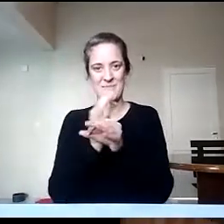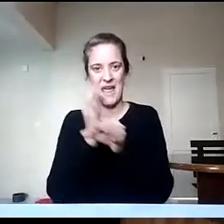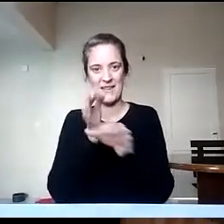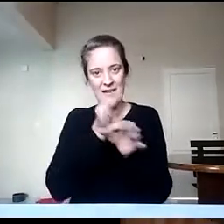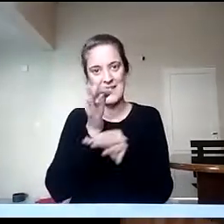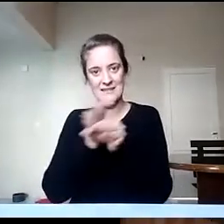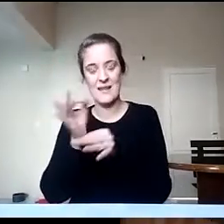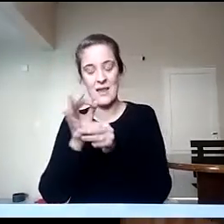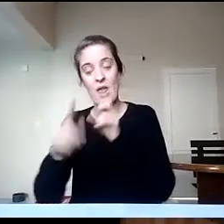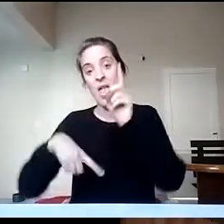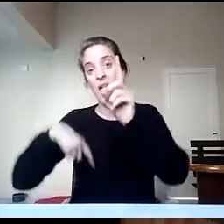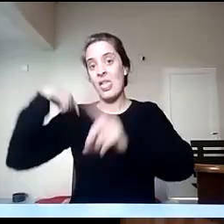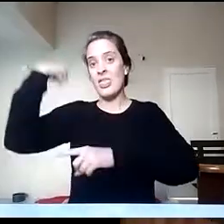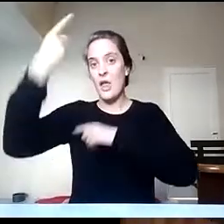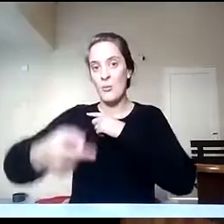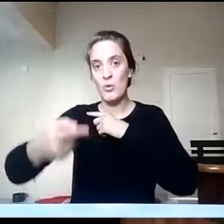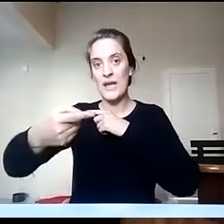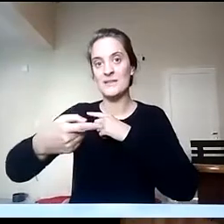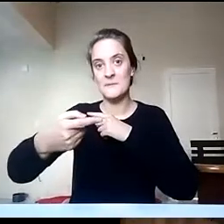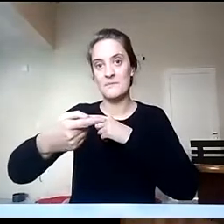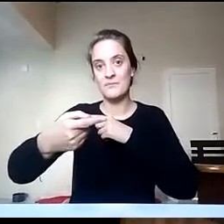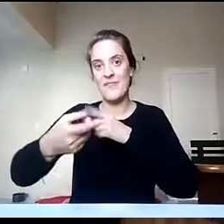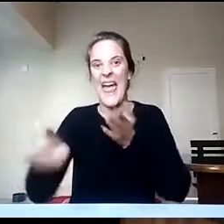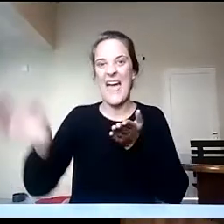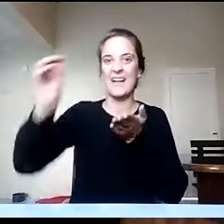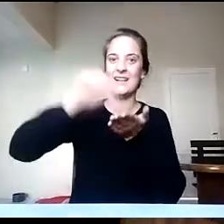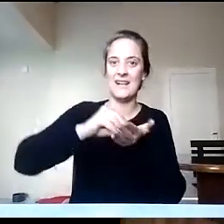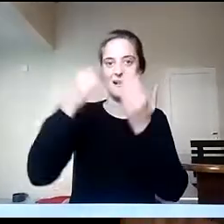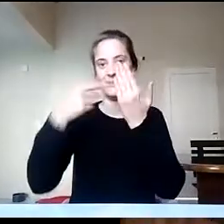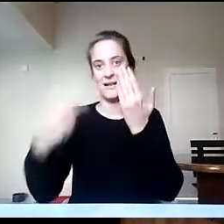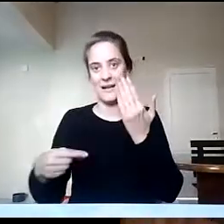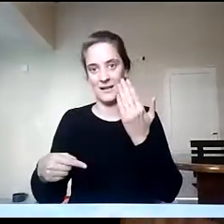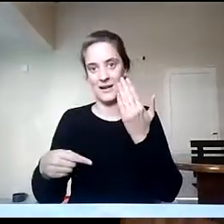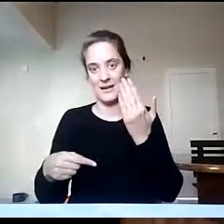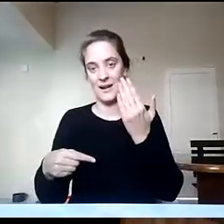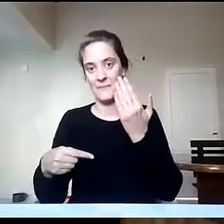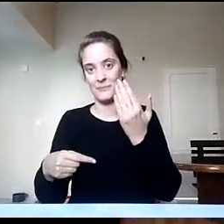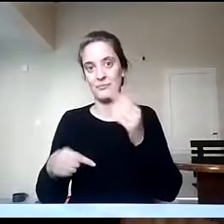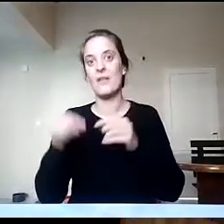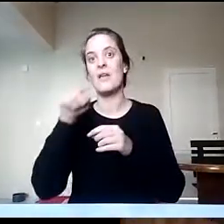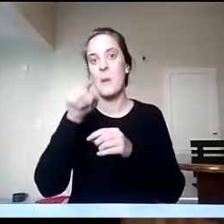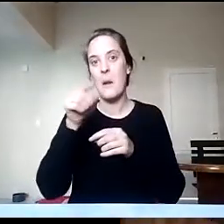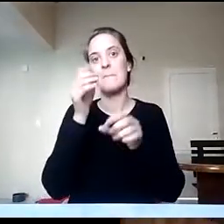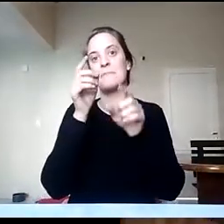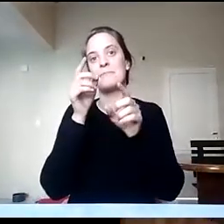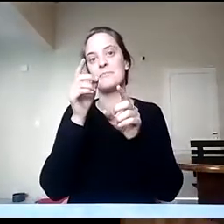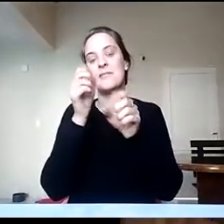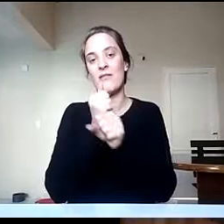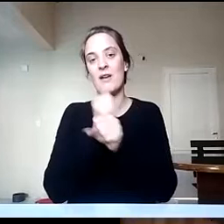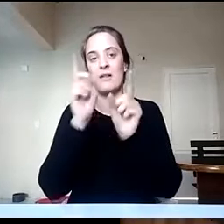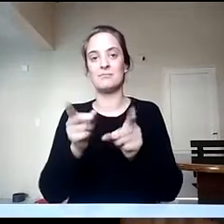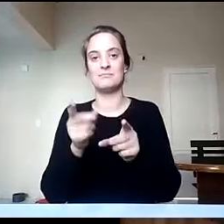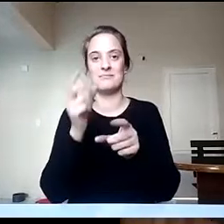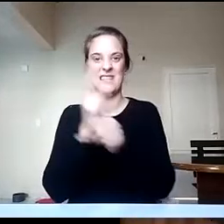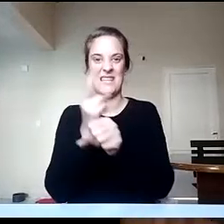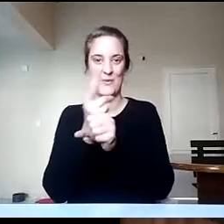oferta a otras formaciones, en este caso los profesores de secundaria. Cuando ustedes ingresen a la página del instituto van